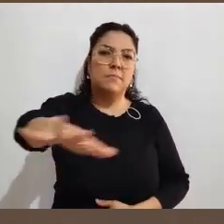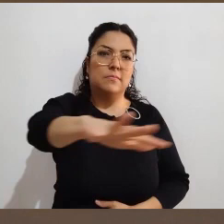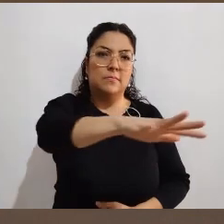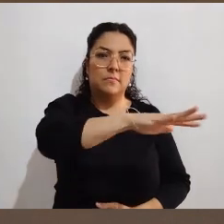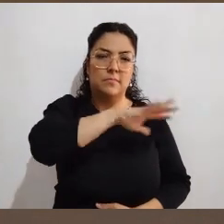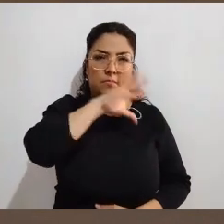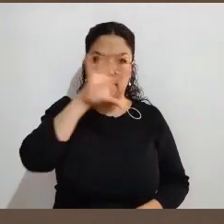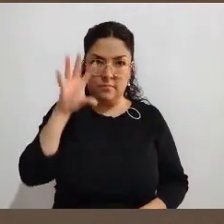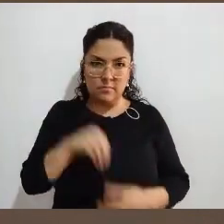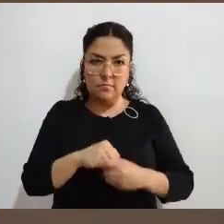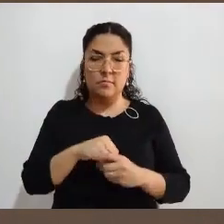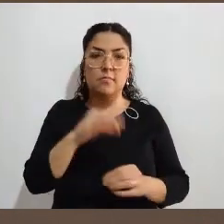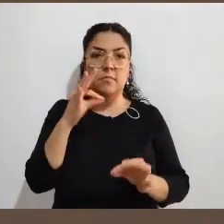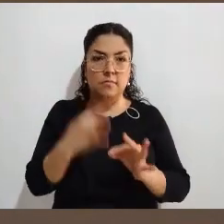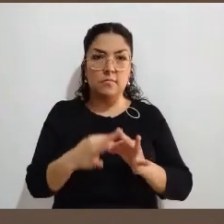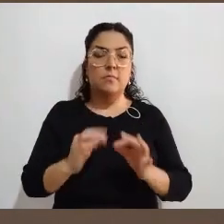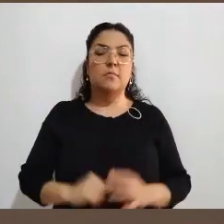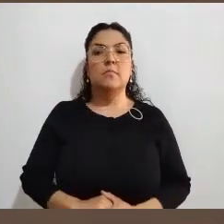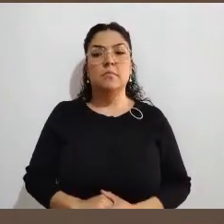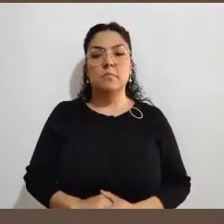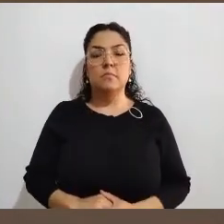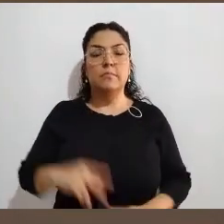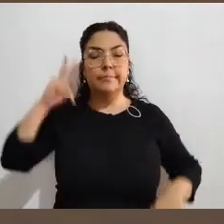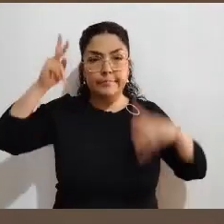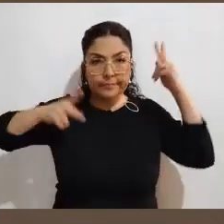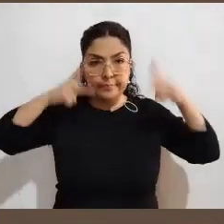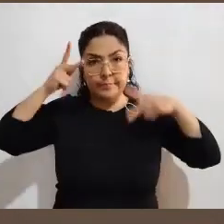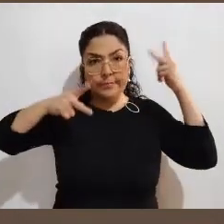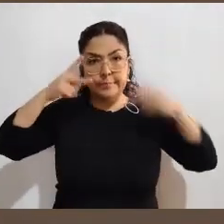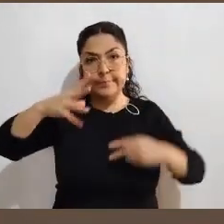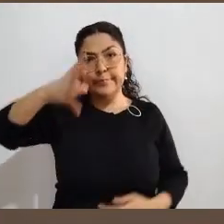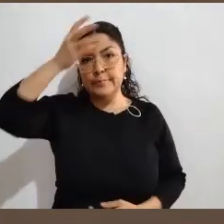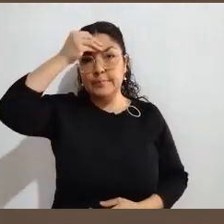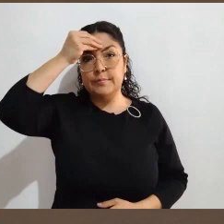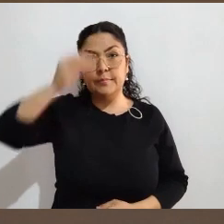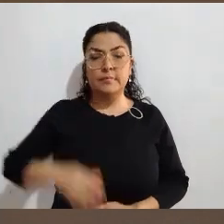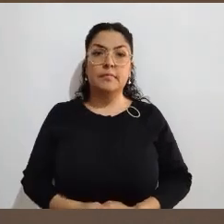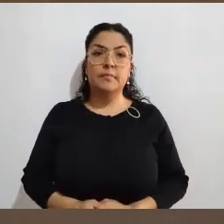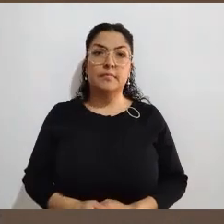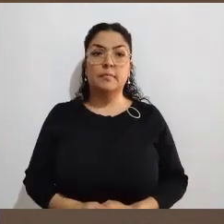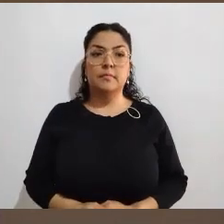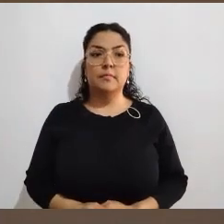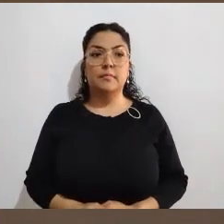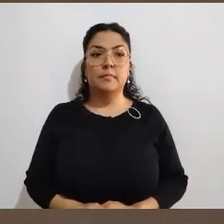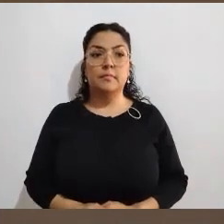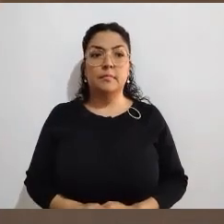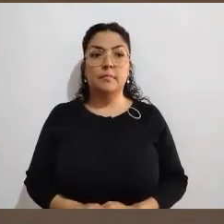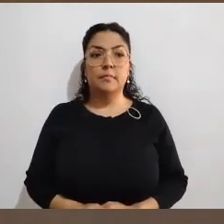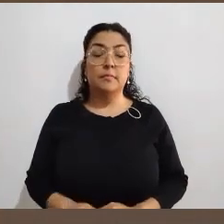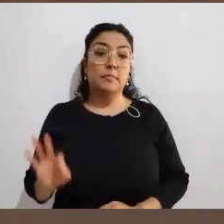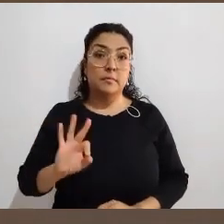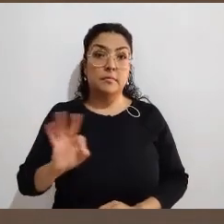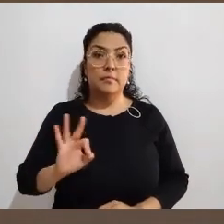municipios completos o inclusive entidades federativas completas, y también pueden llegar a cubrir